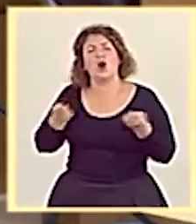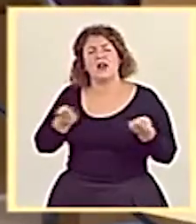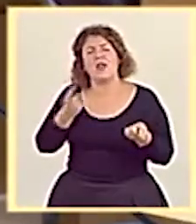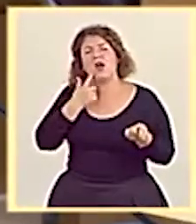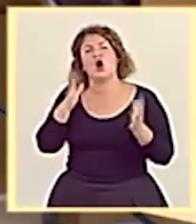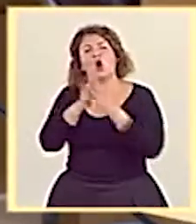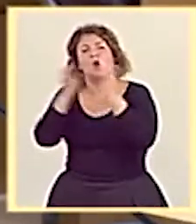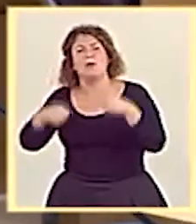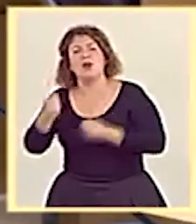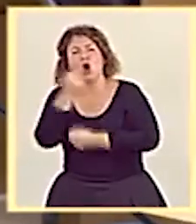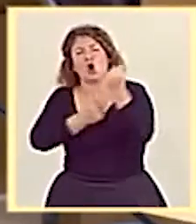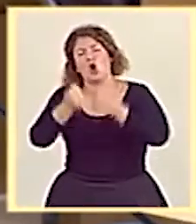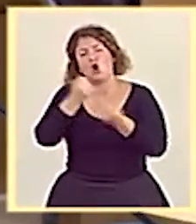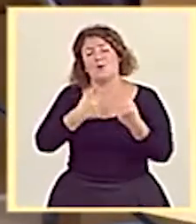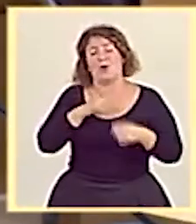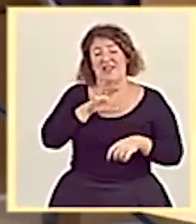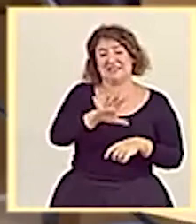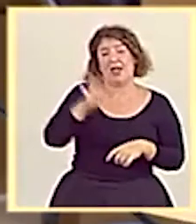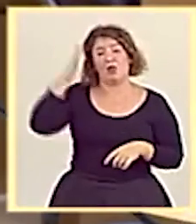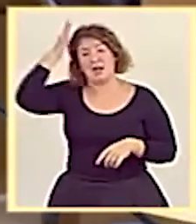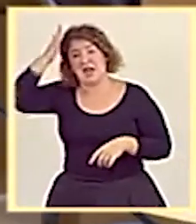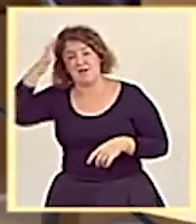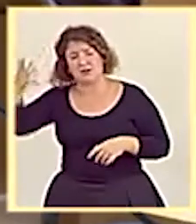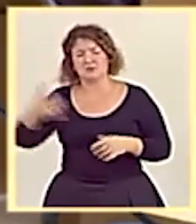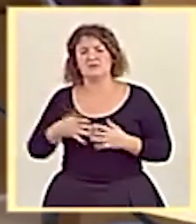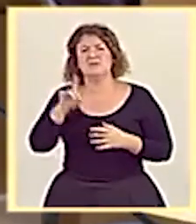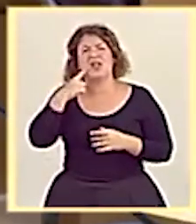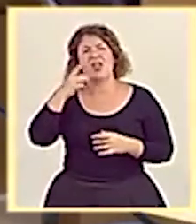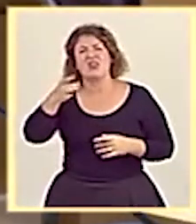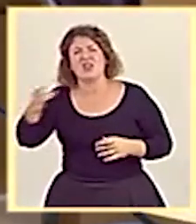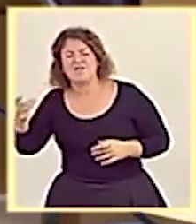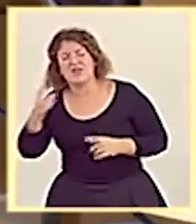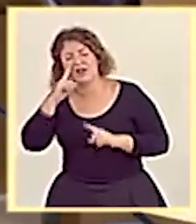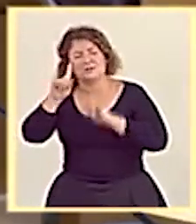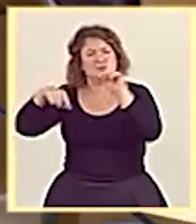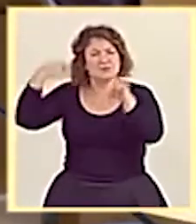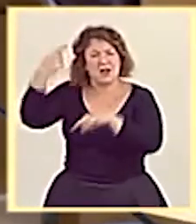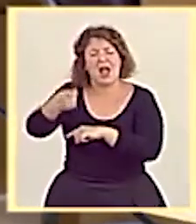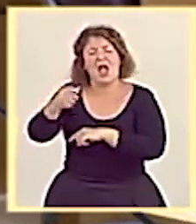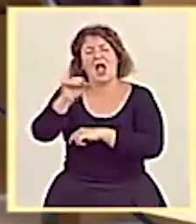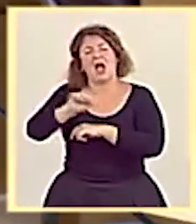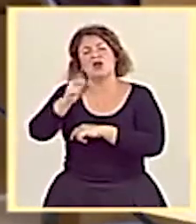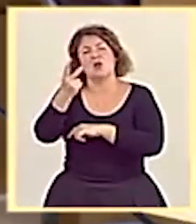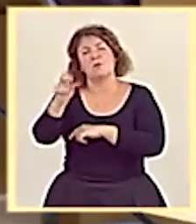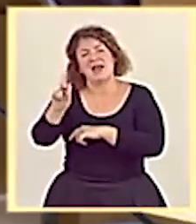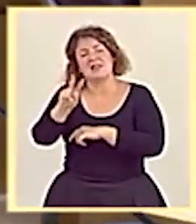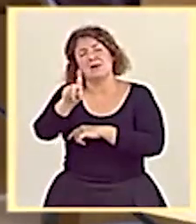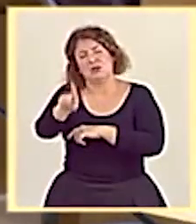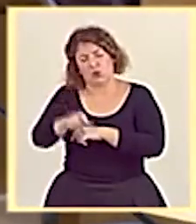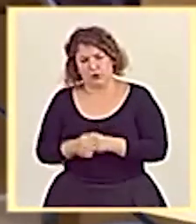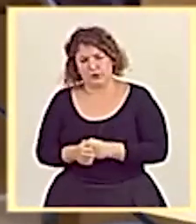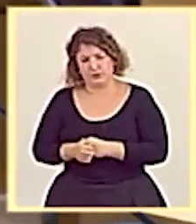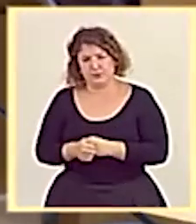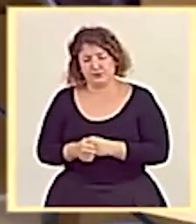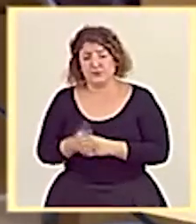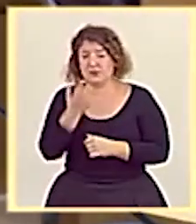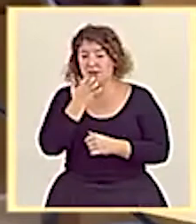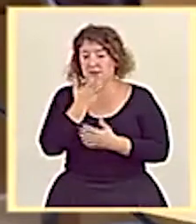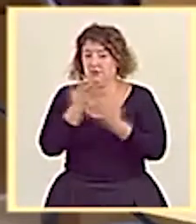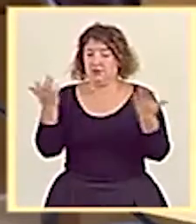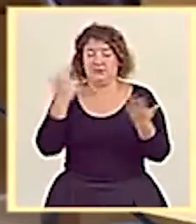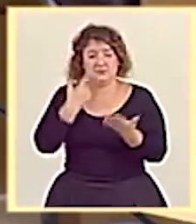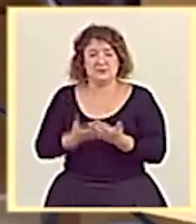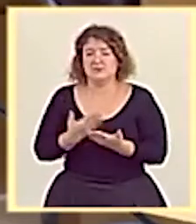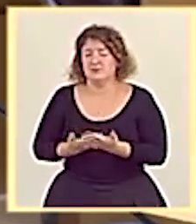el Estado y Navarra, que se fijaron las tasas de referencia de déficit y de deuda para el año 20 y para el año 21. Dos ejemplos que atañen